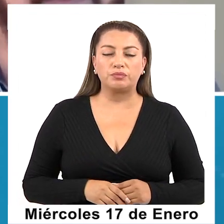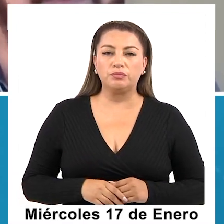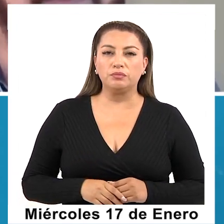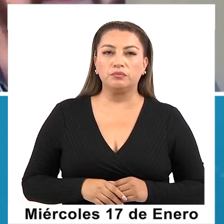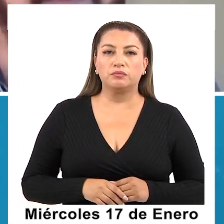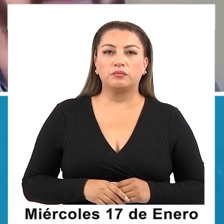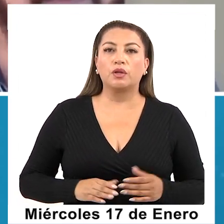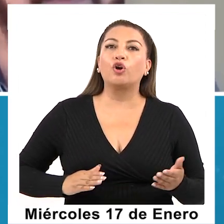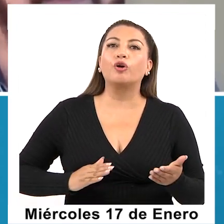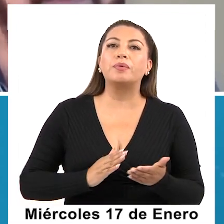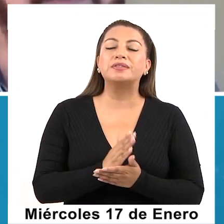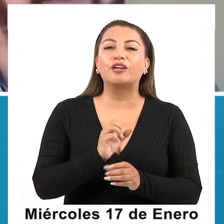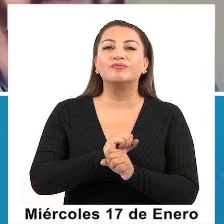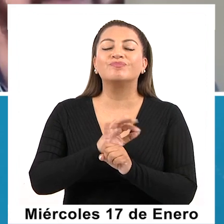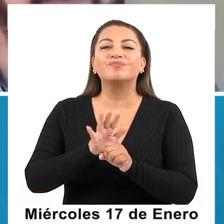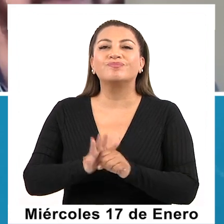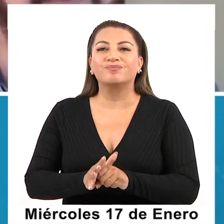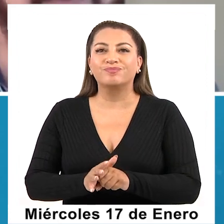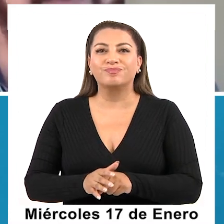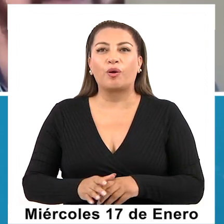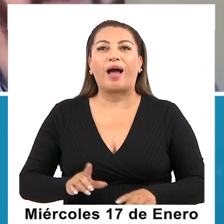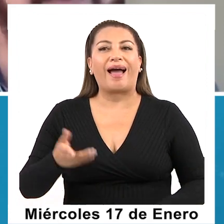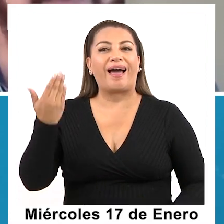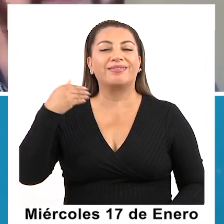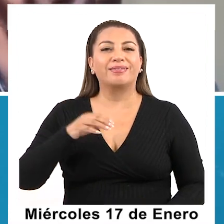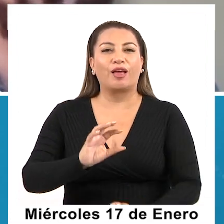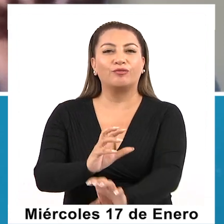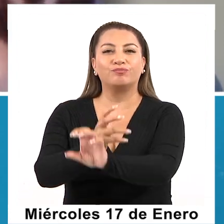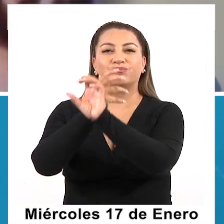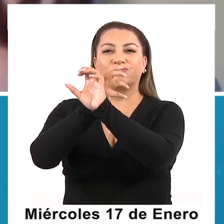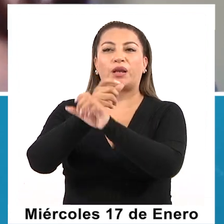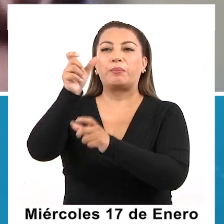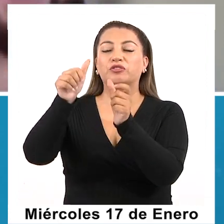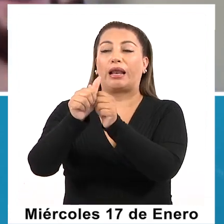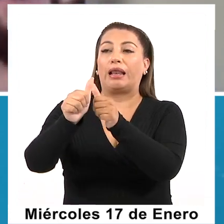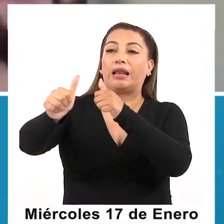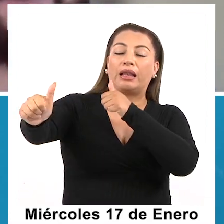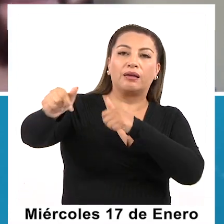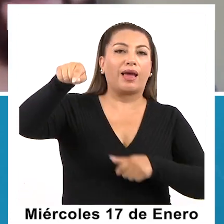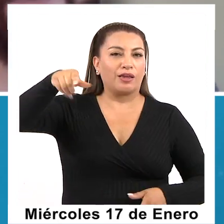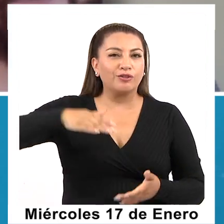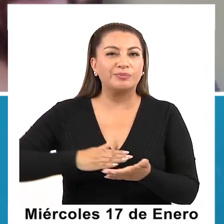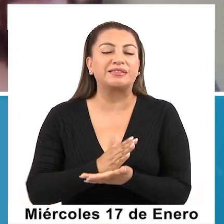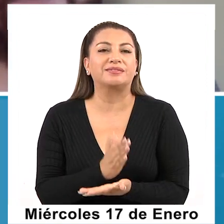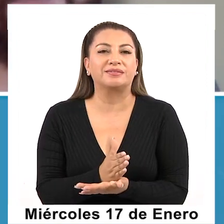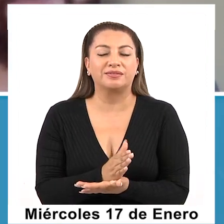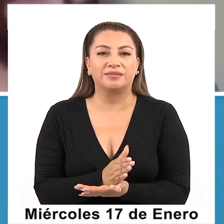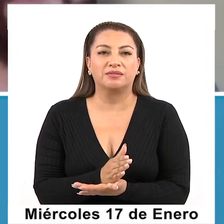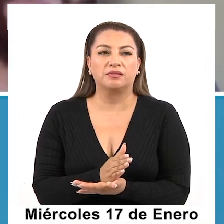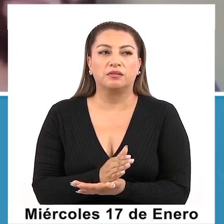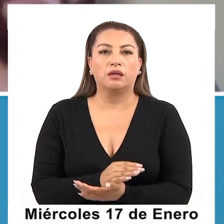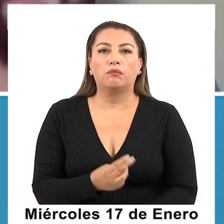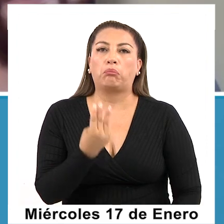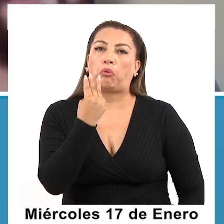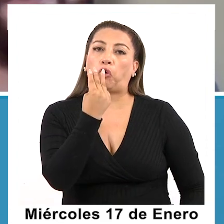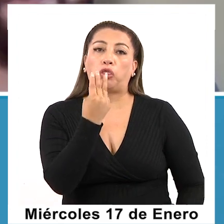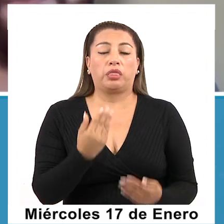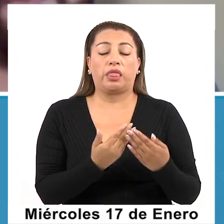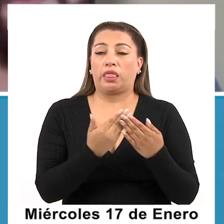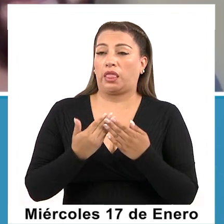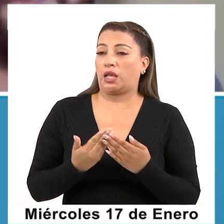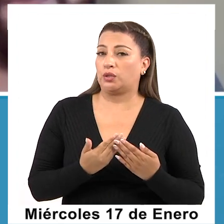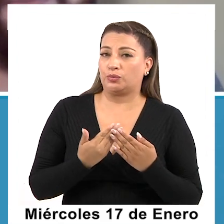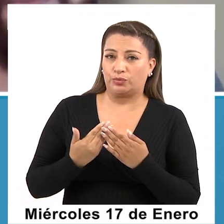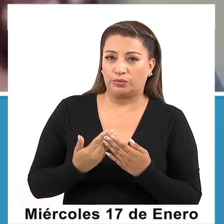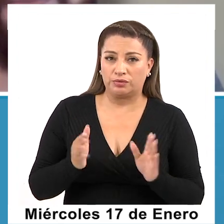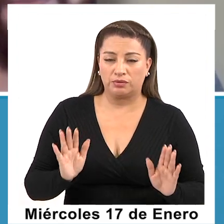Partimos en pandemia, en plena virtualidad, en pleno distanciamiento social. Ya. Como con tres estudiantes, ¿cierto?